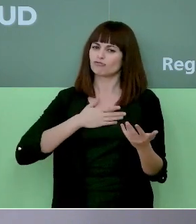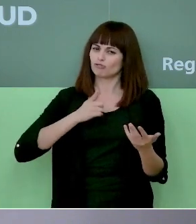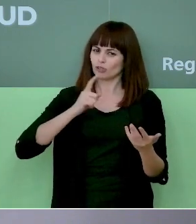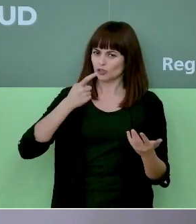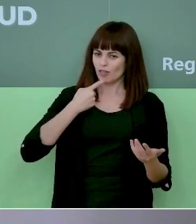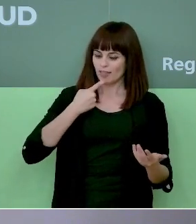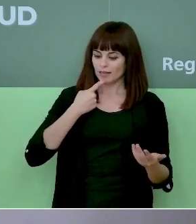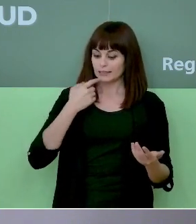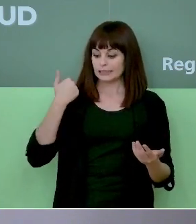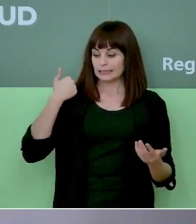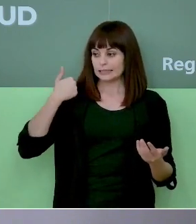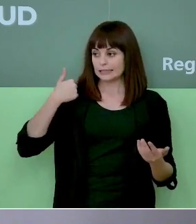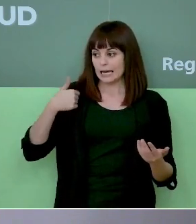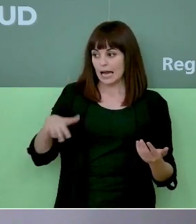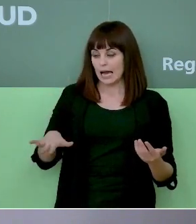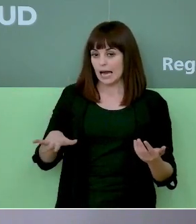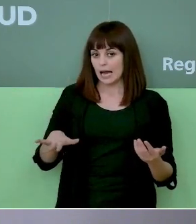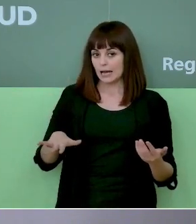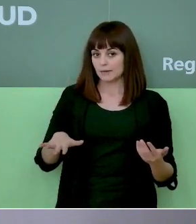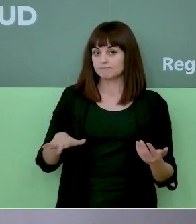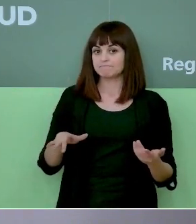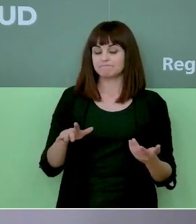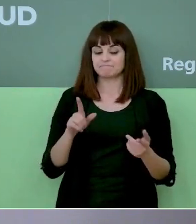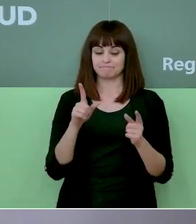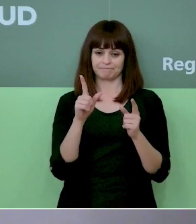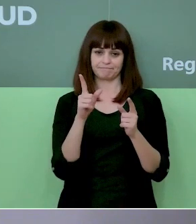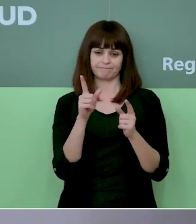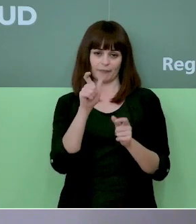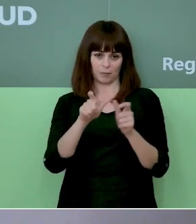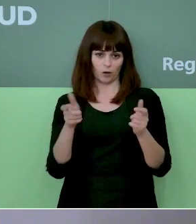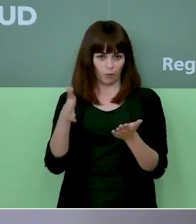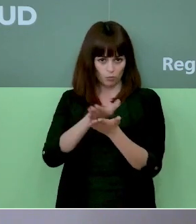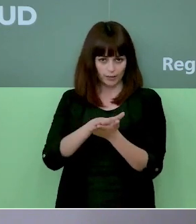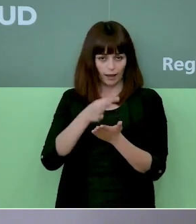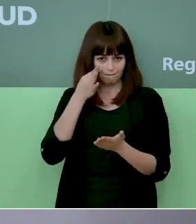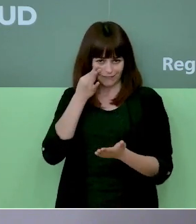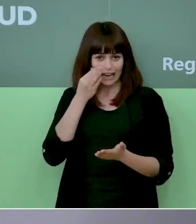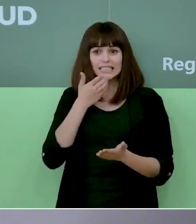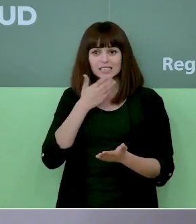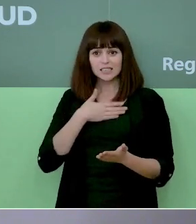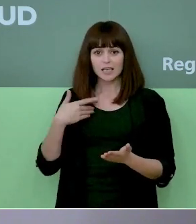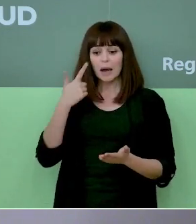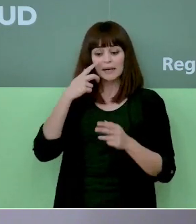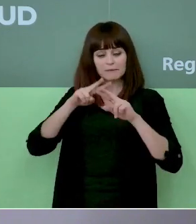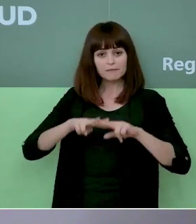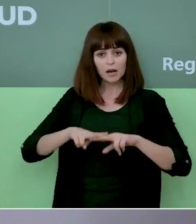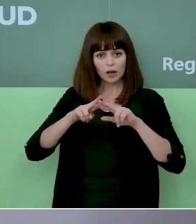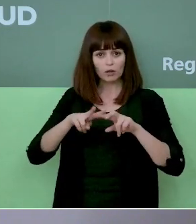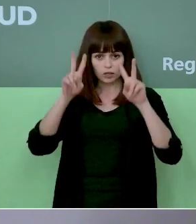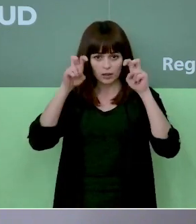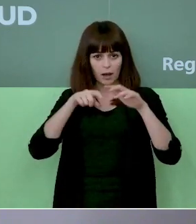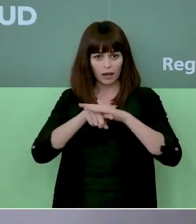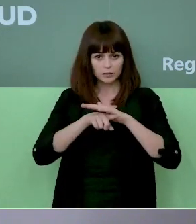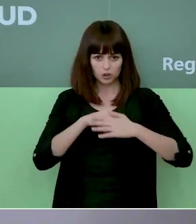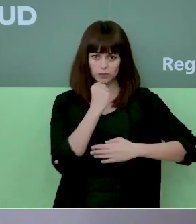como ya están llegando las trágicas o tristes cifras reales, si quiere hacer otra valoración sobre esa gestión